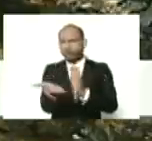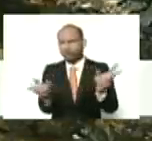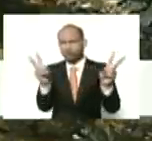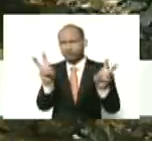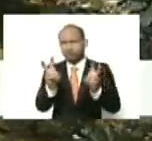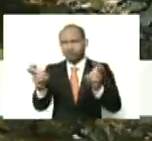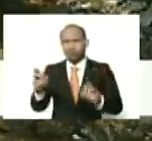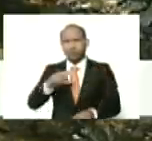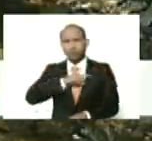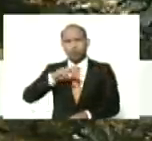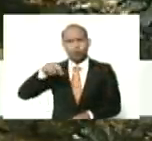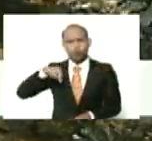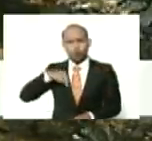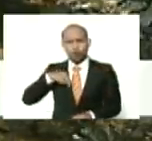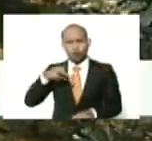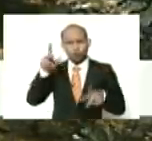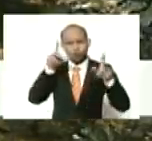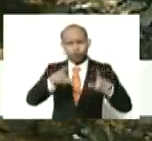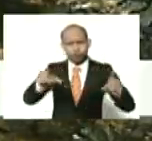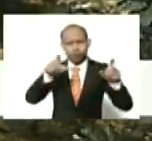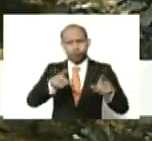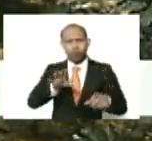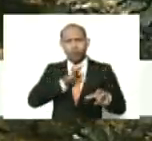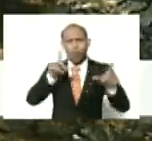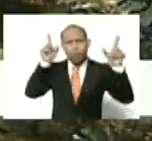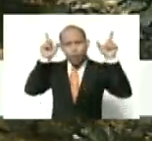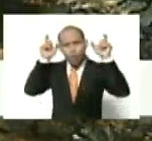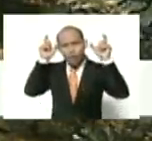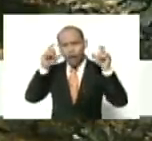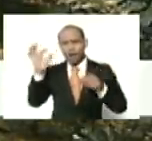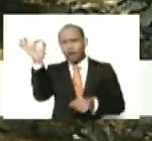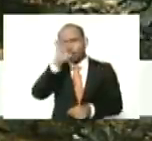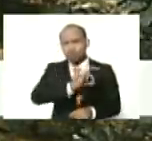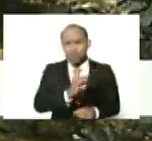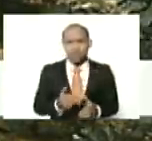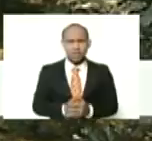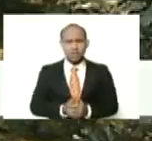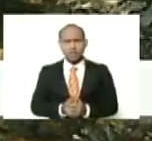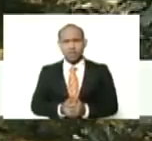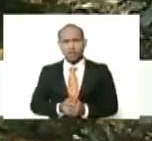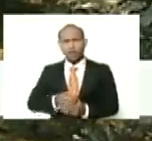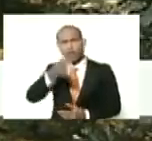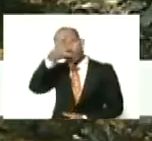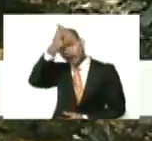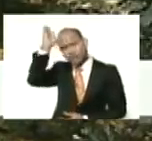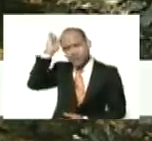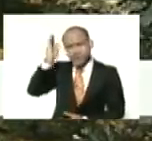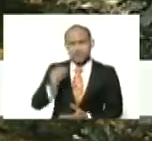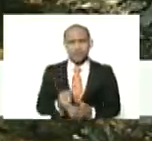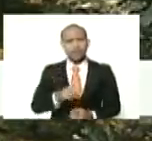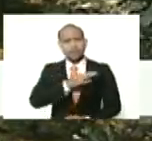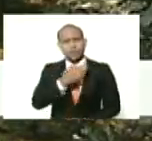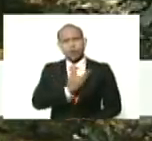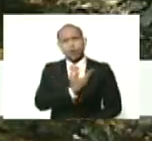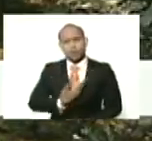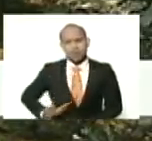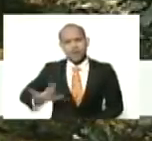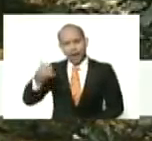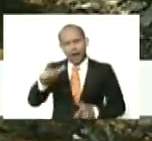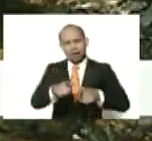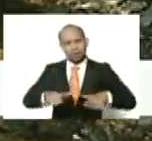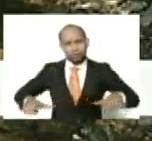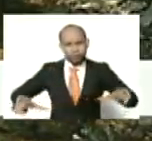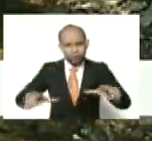criar nuestro propio ganado, nosotros criar porcino, nosotros criar gallina, señor presidente, tenemos el espacio,